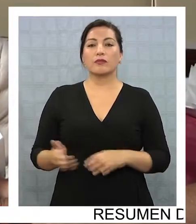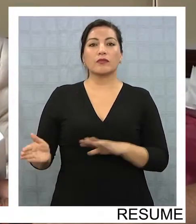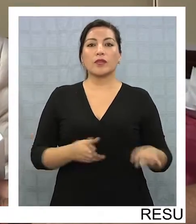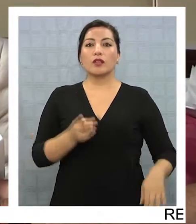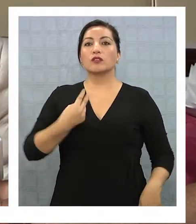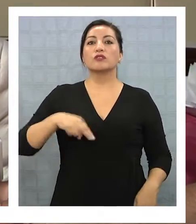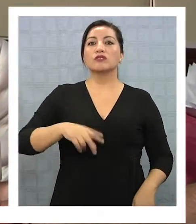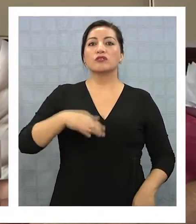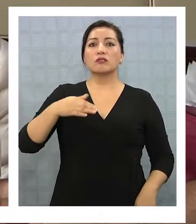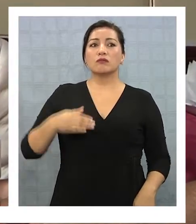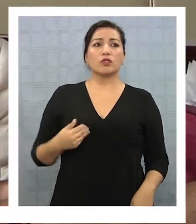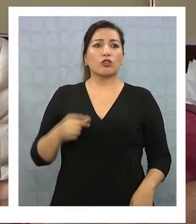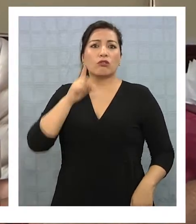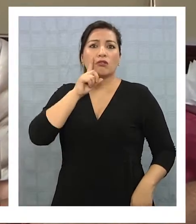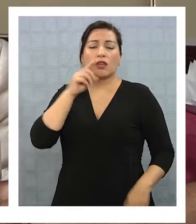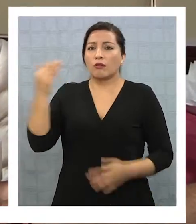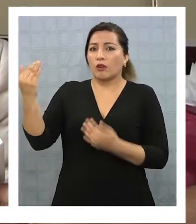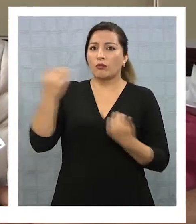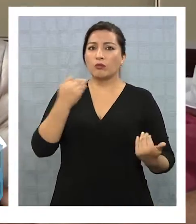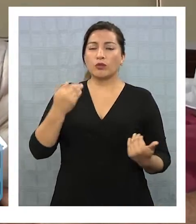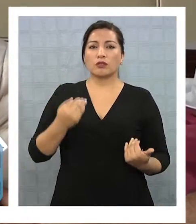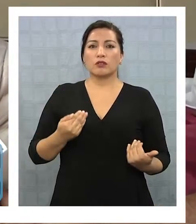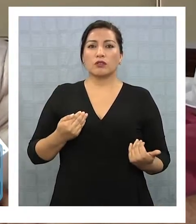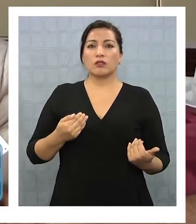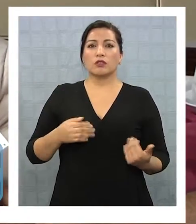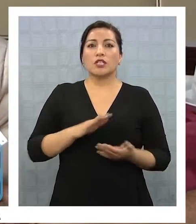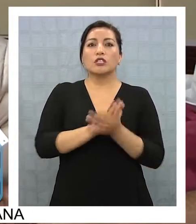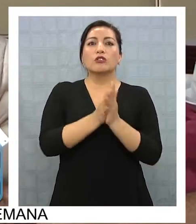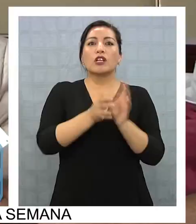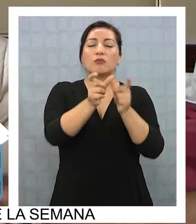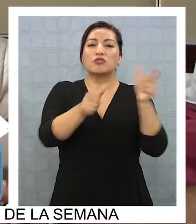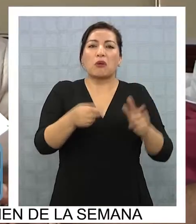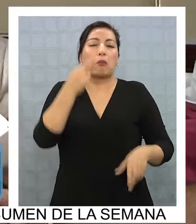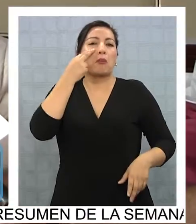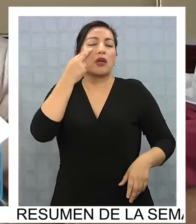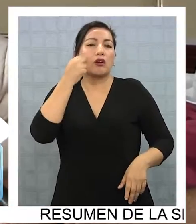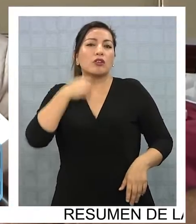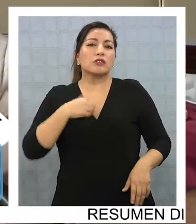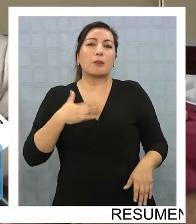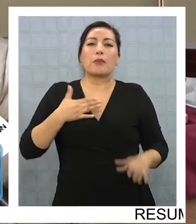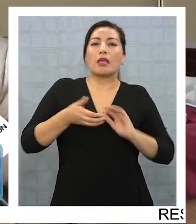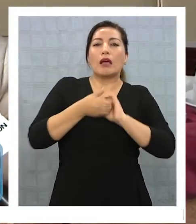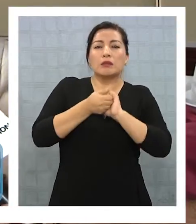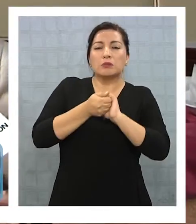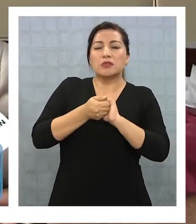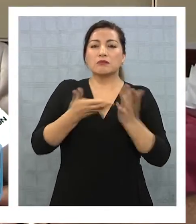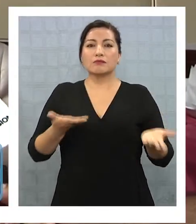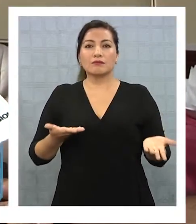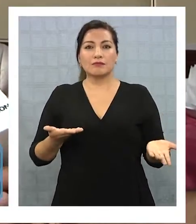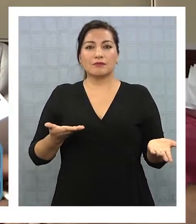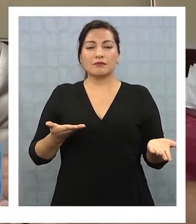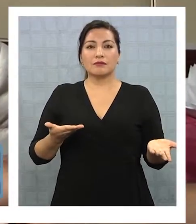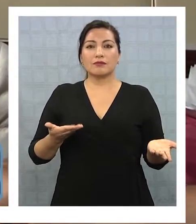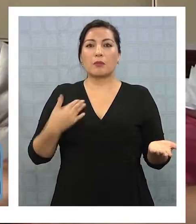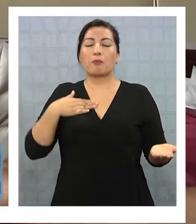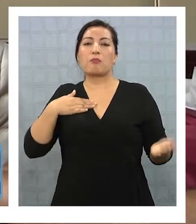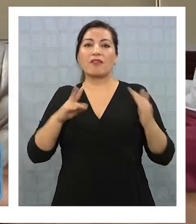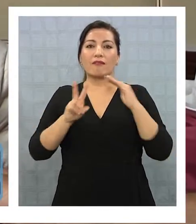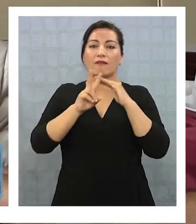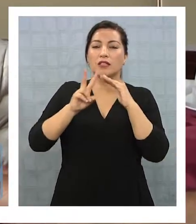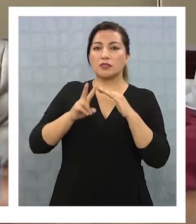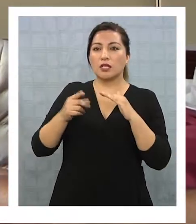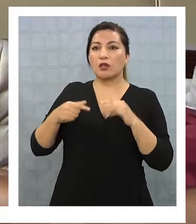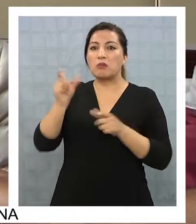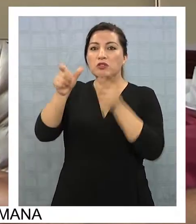tiene gran apoyo, el apoyo que lo tiene es de toda la gente que la conoce, de su amistad, de sus vecinos, de sus